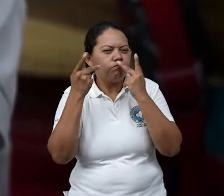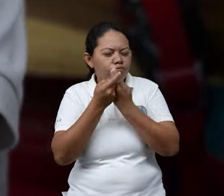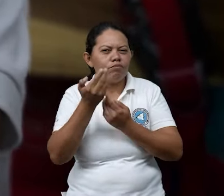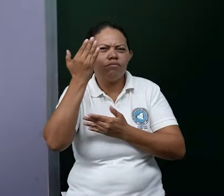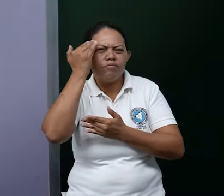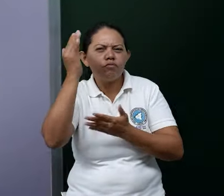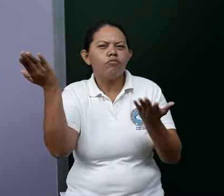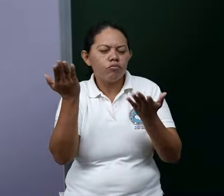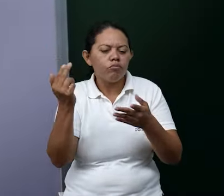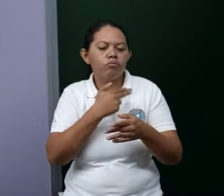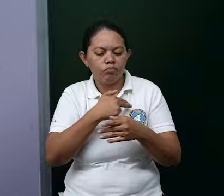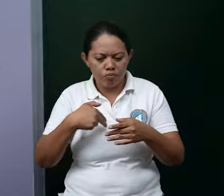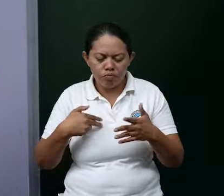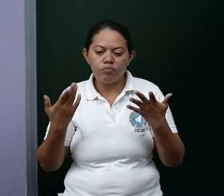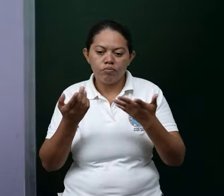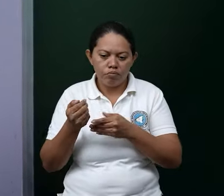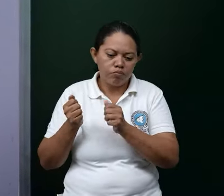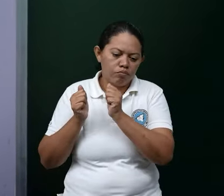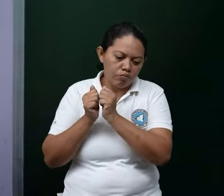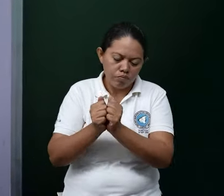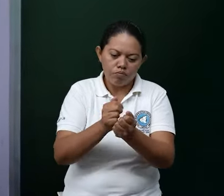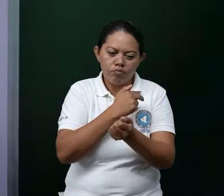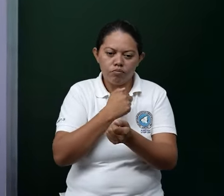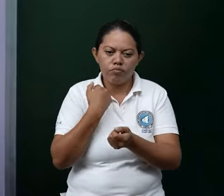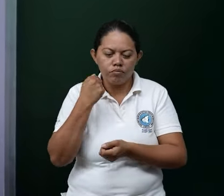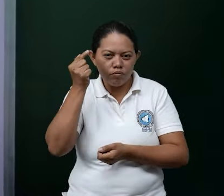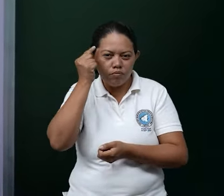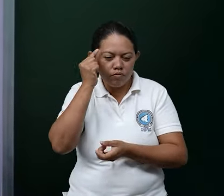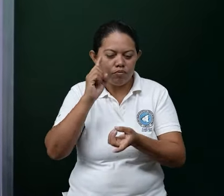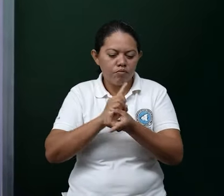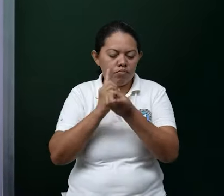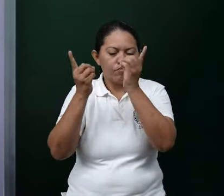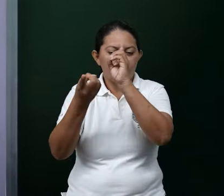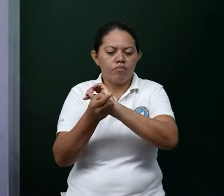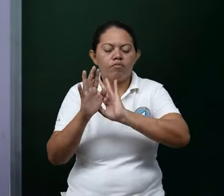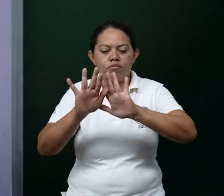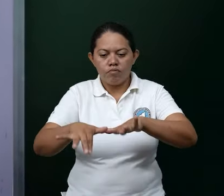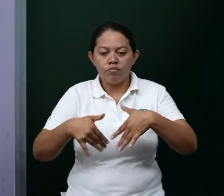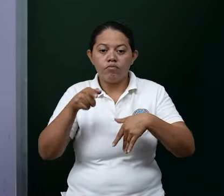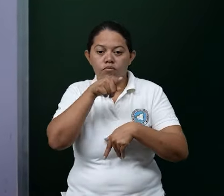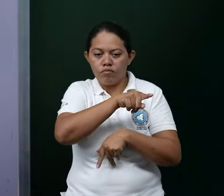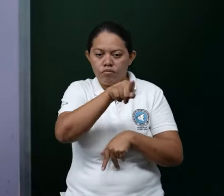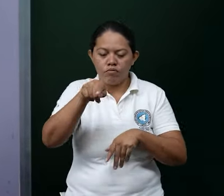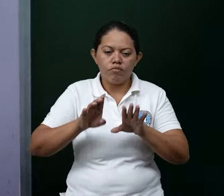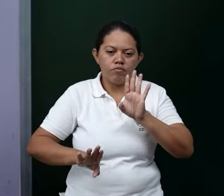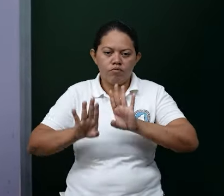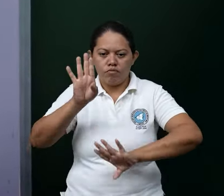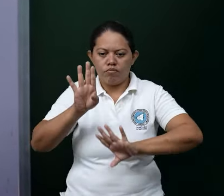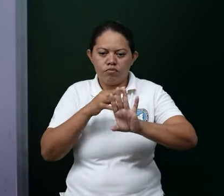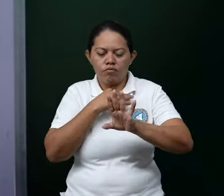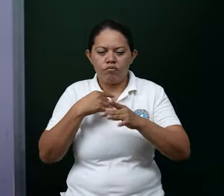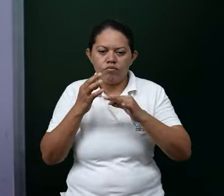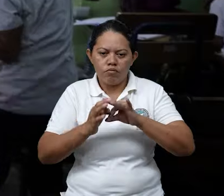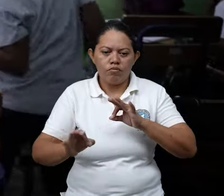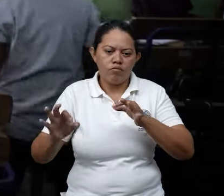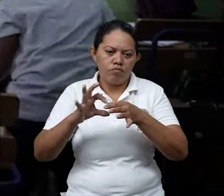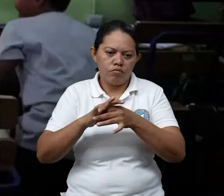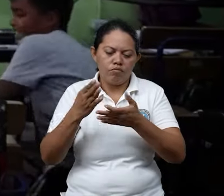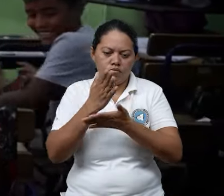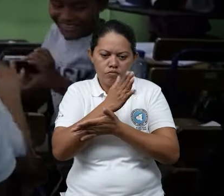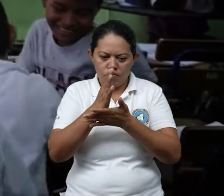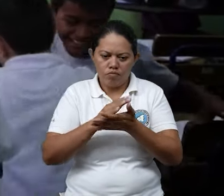para nosotros. Entonces, cambiar esta mentalidad de las personas para que sean ellos partícipes involucrándose